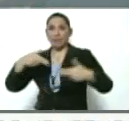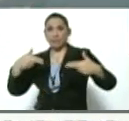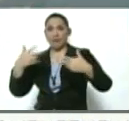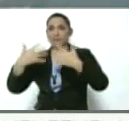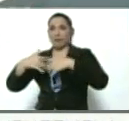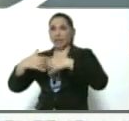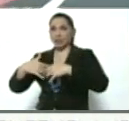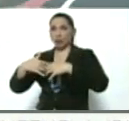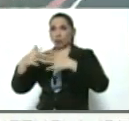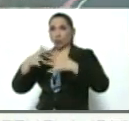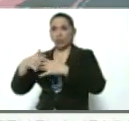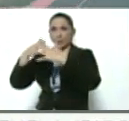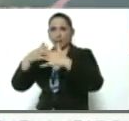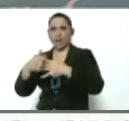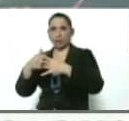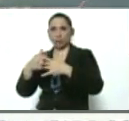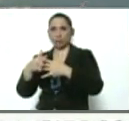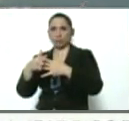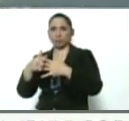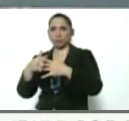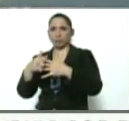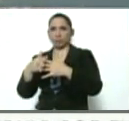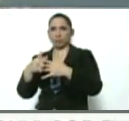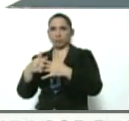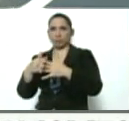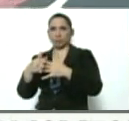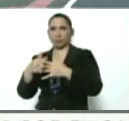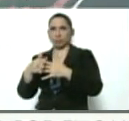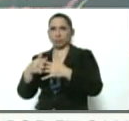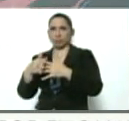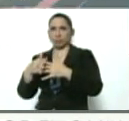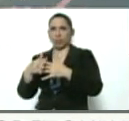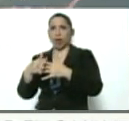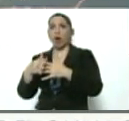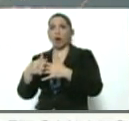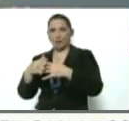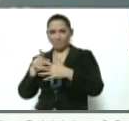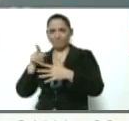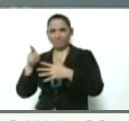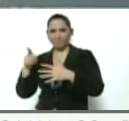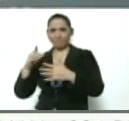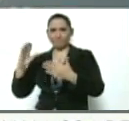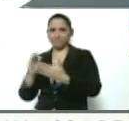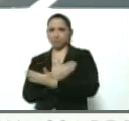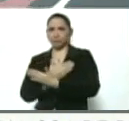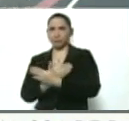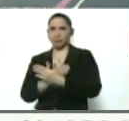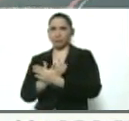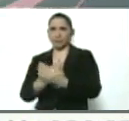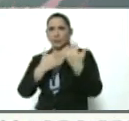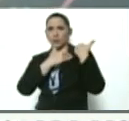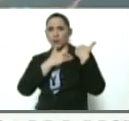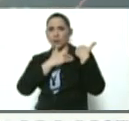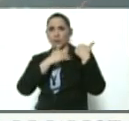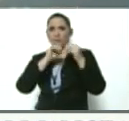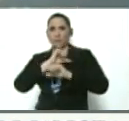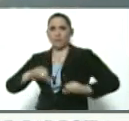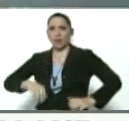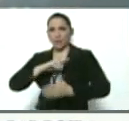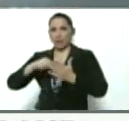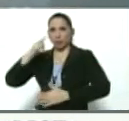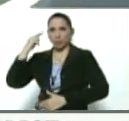norteamericana que fueron recuperadas, que fueron decomisadas por parte de la Fuerza Armada Nacional